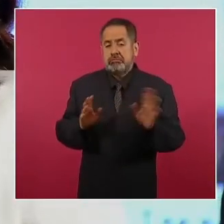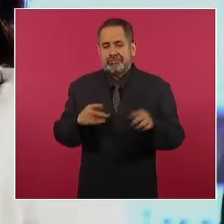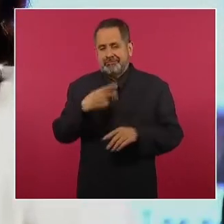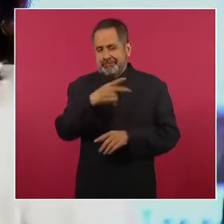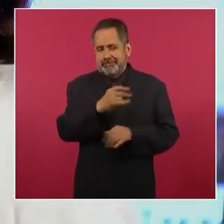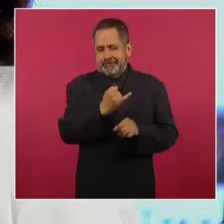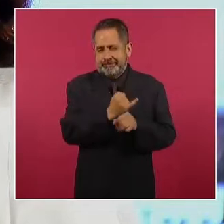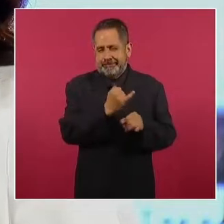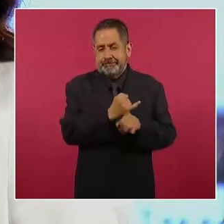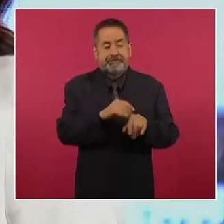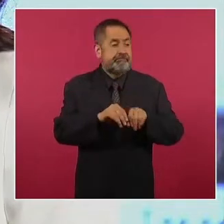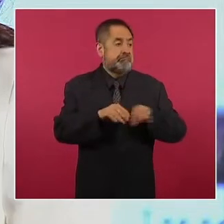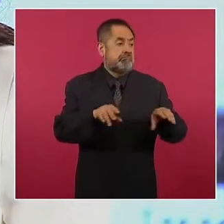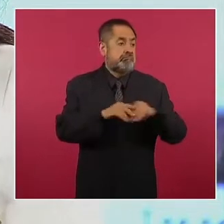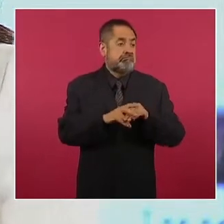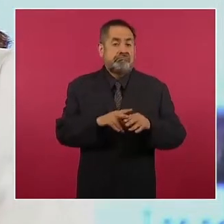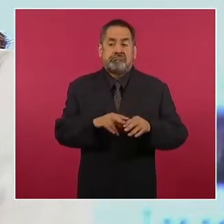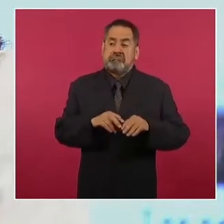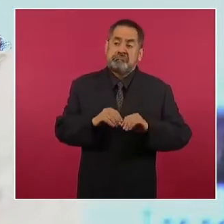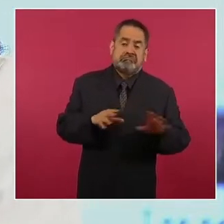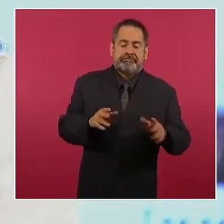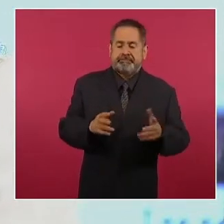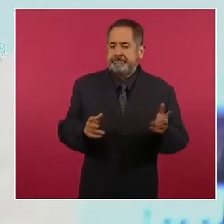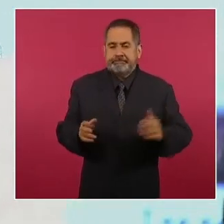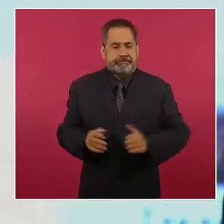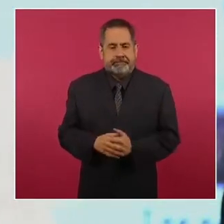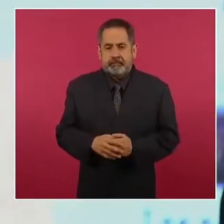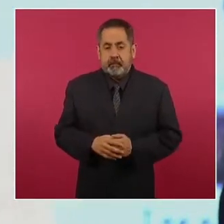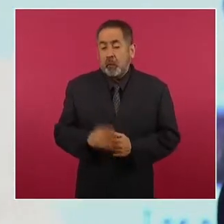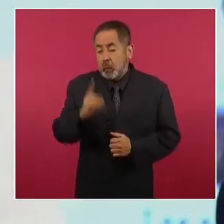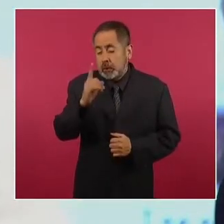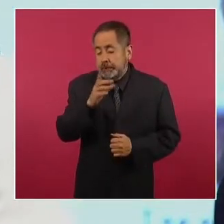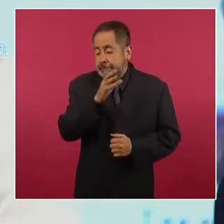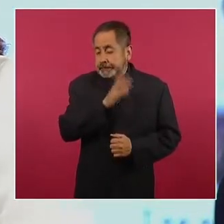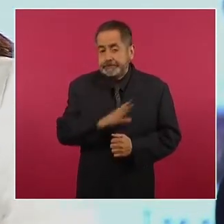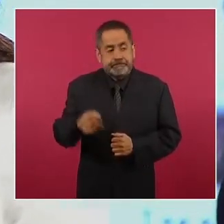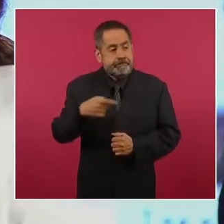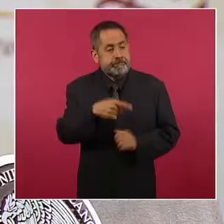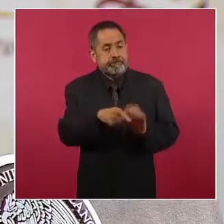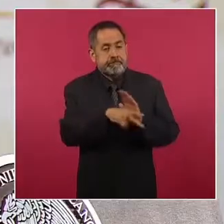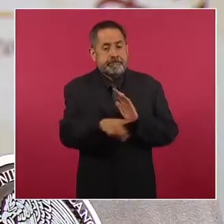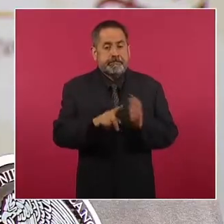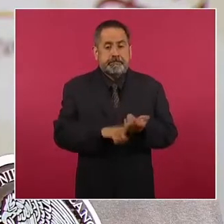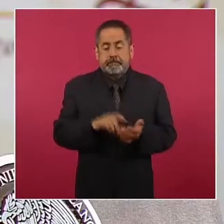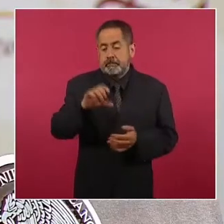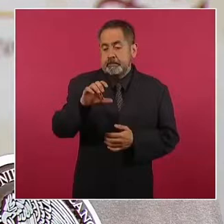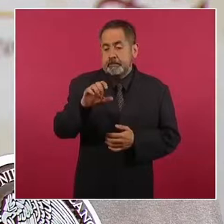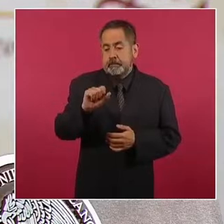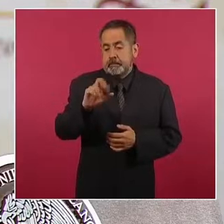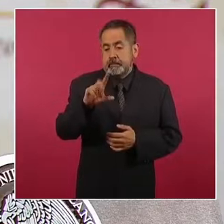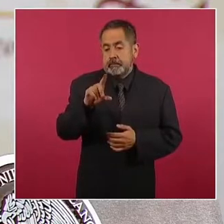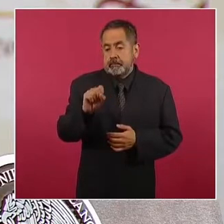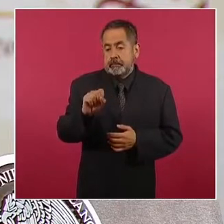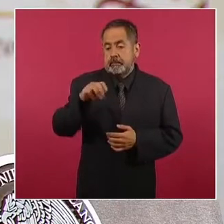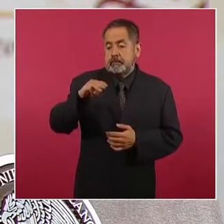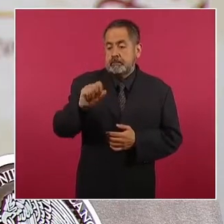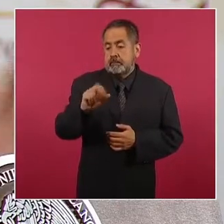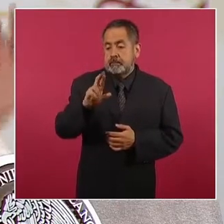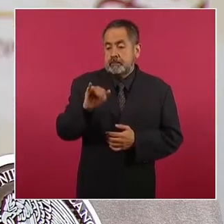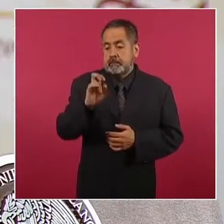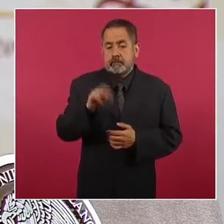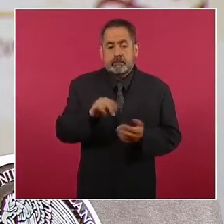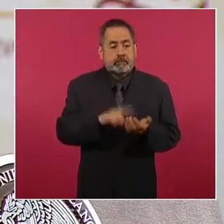redes sociales. Quien se llevó la mención especial es el periodista Carlos Marín, que sostuvo en defensa